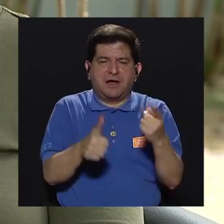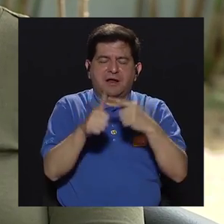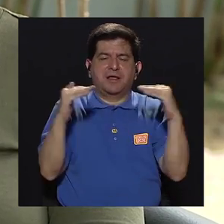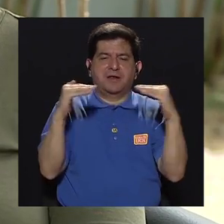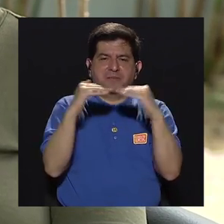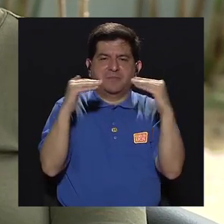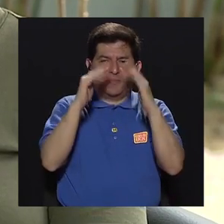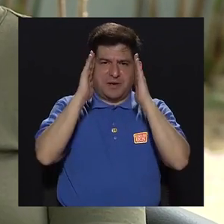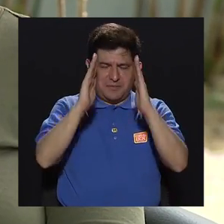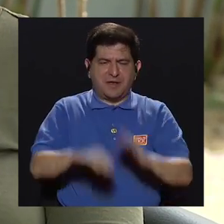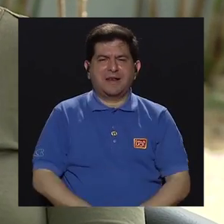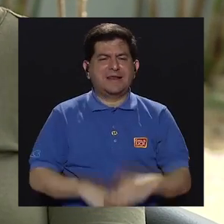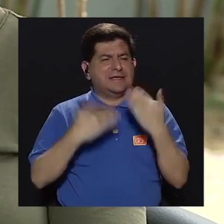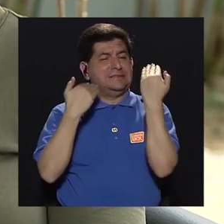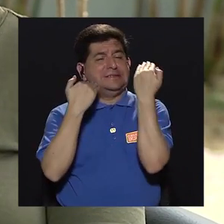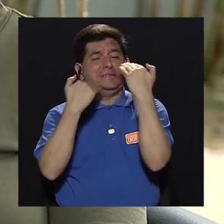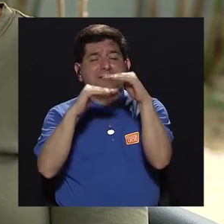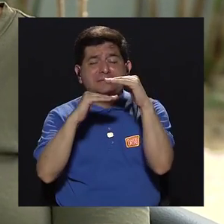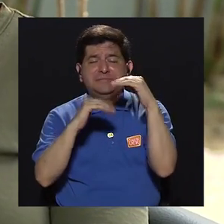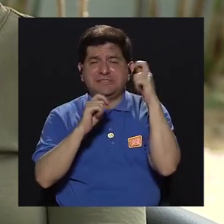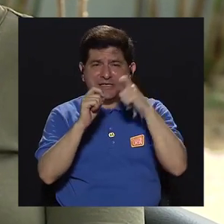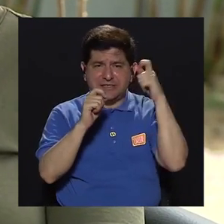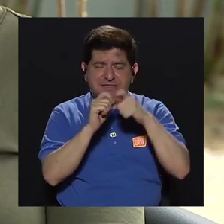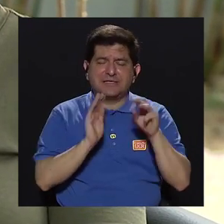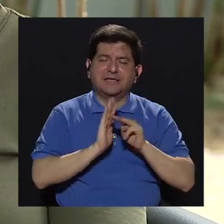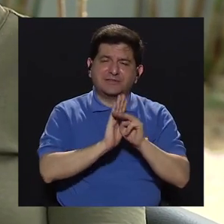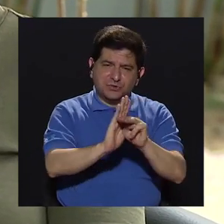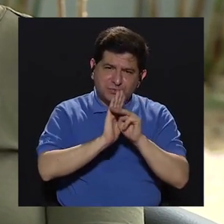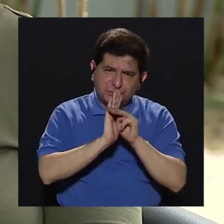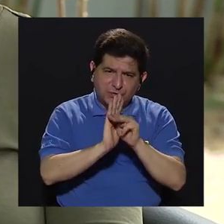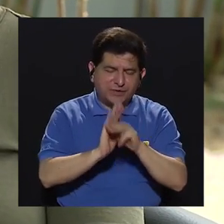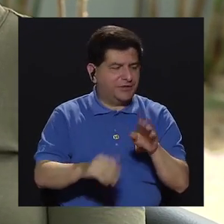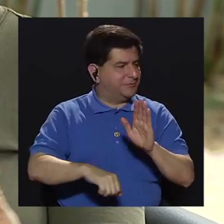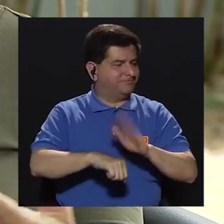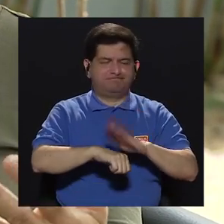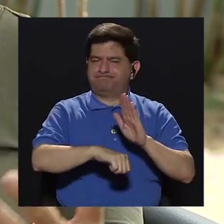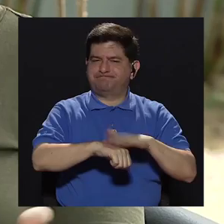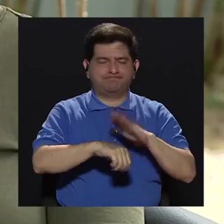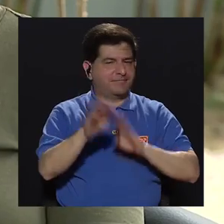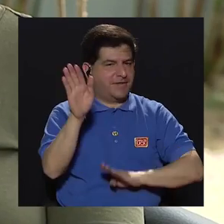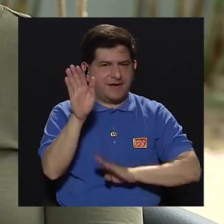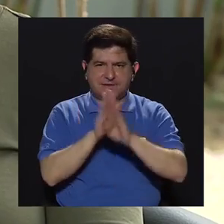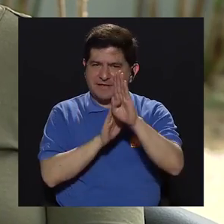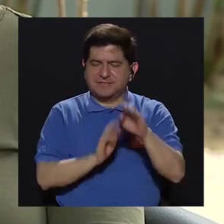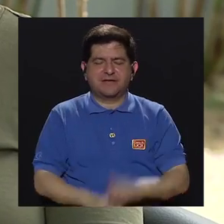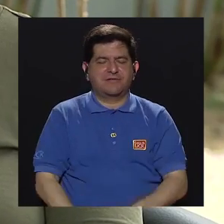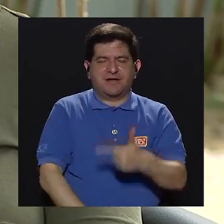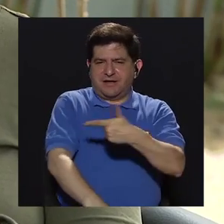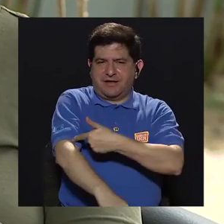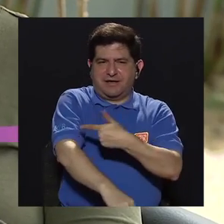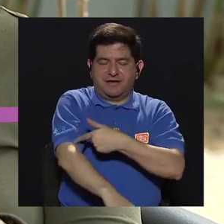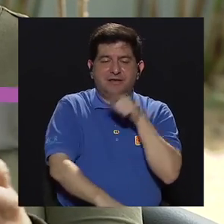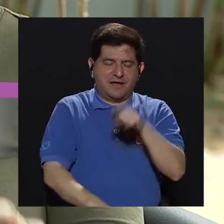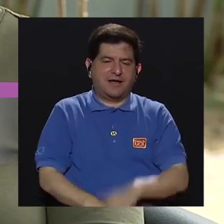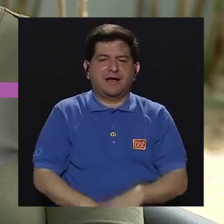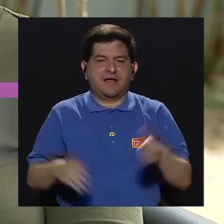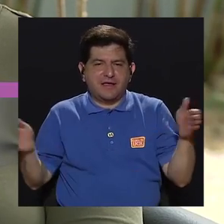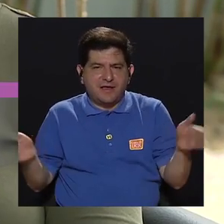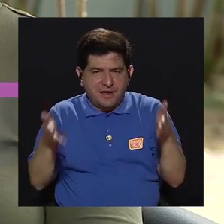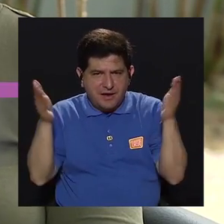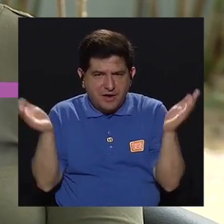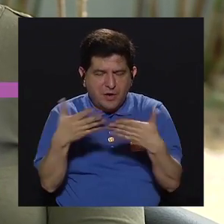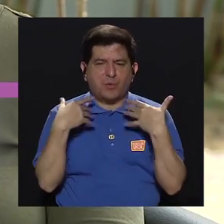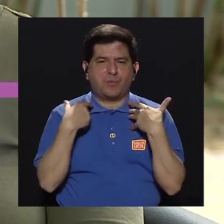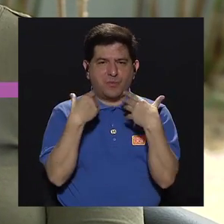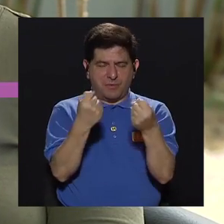este primer nivel de atención, muy limitados por precisamente este modelo que no permite el desarrollo de enfermería en la parte de promoción